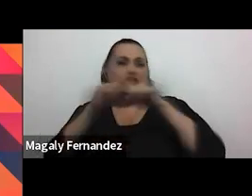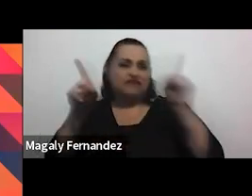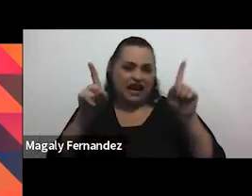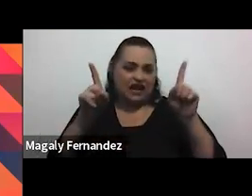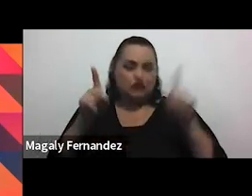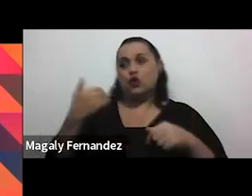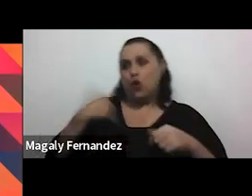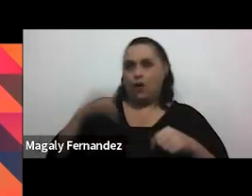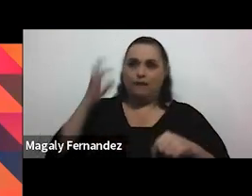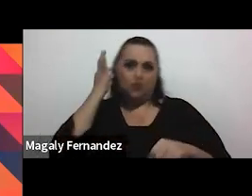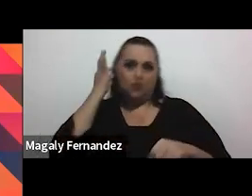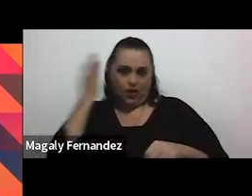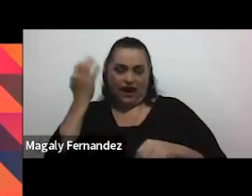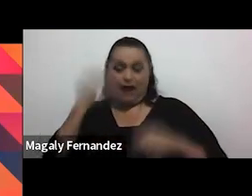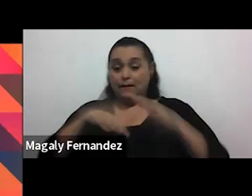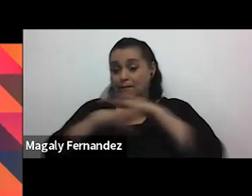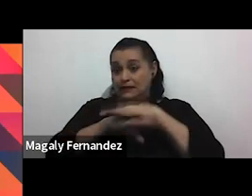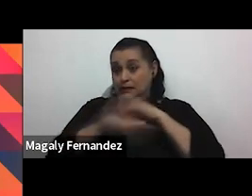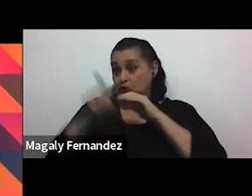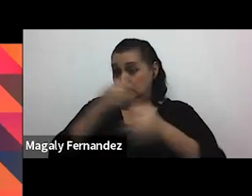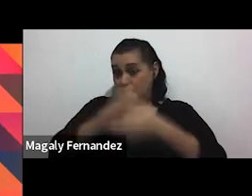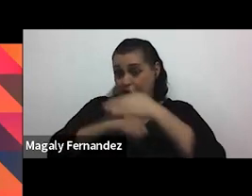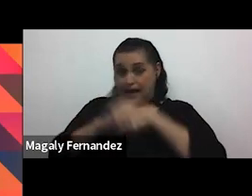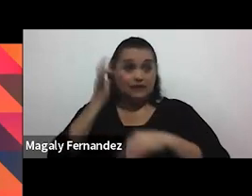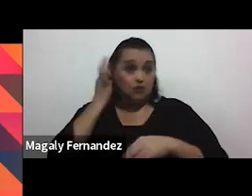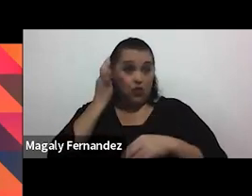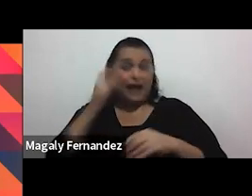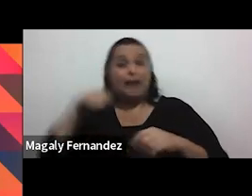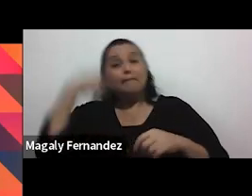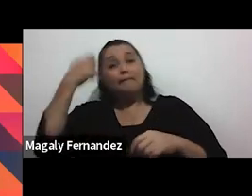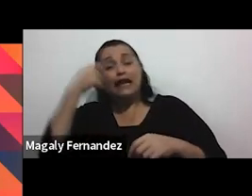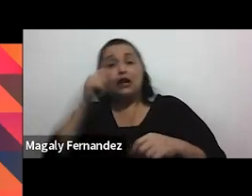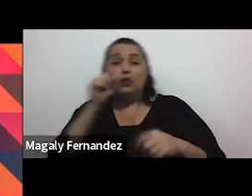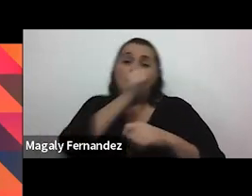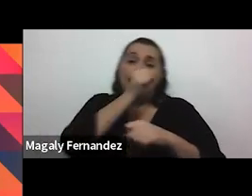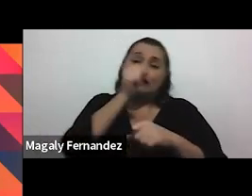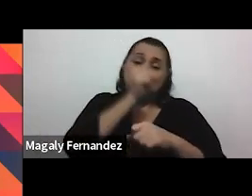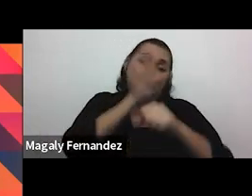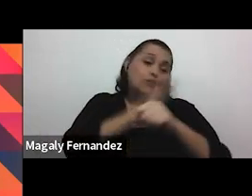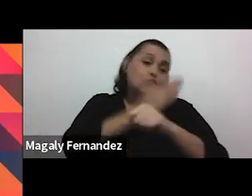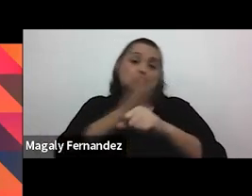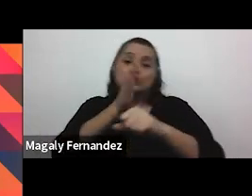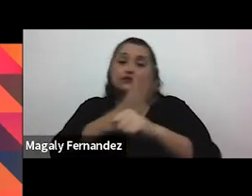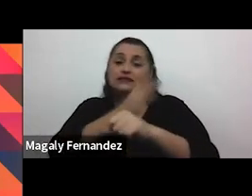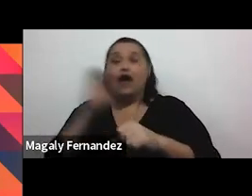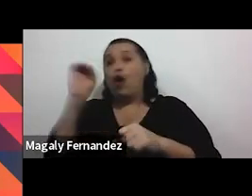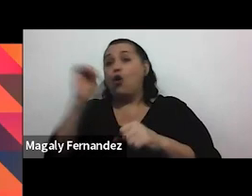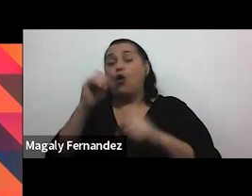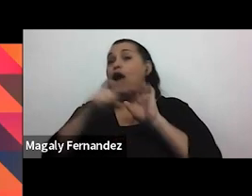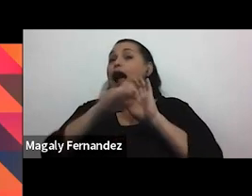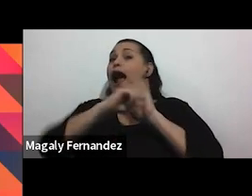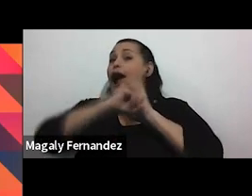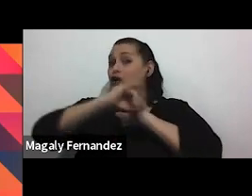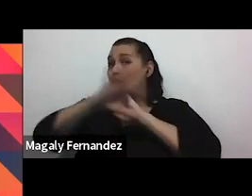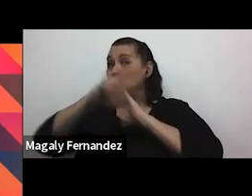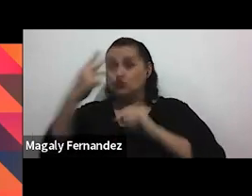chica, básicamente porque si naces niña, cada película, canción, música o anuncio que vaya